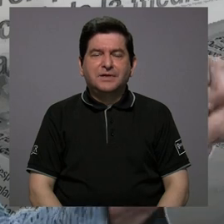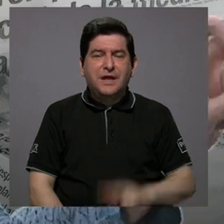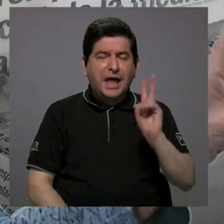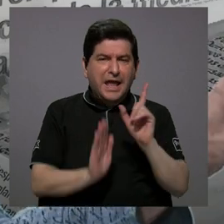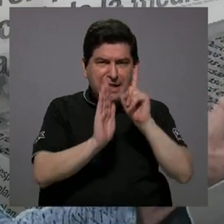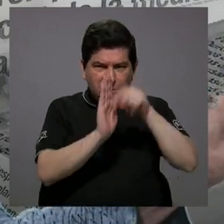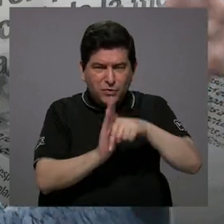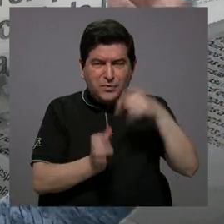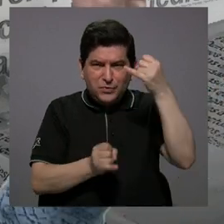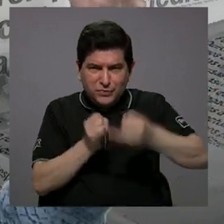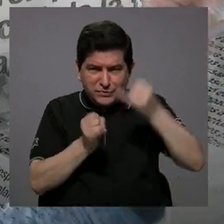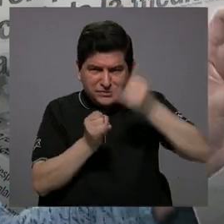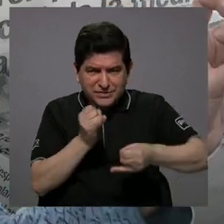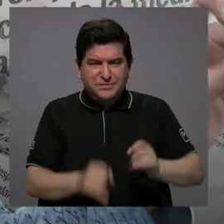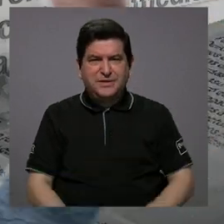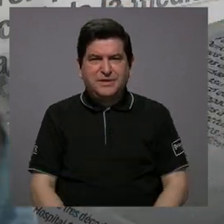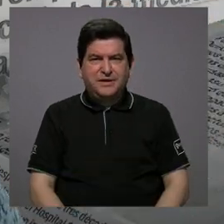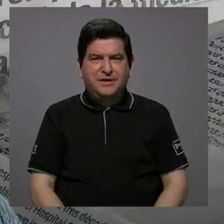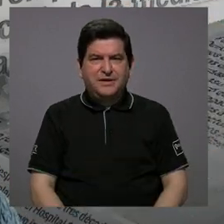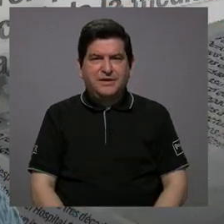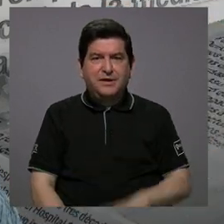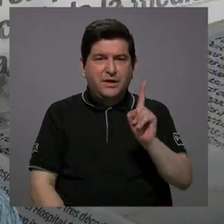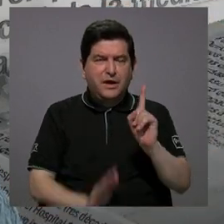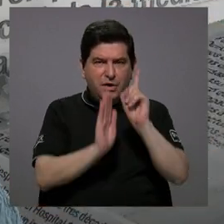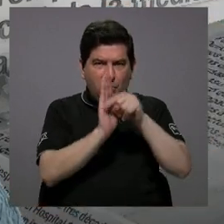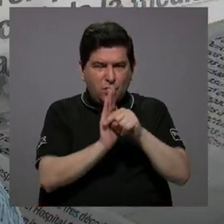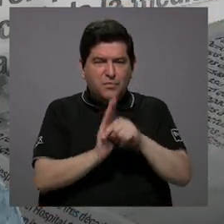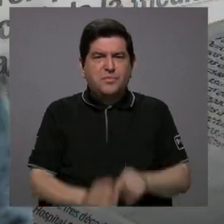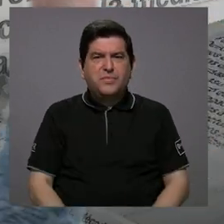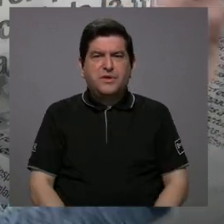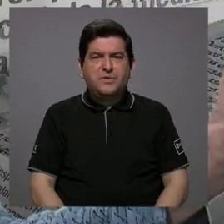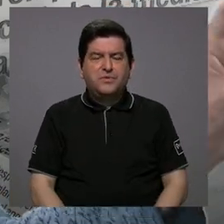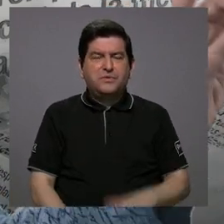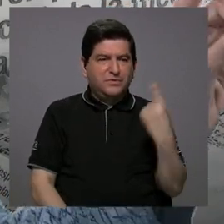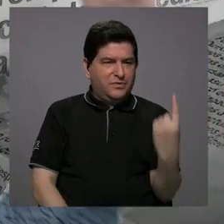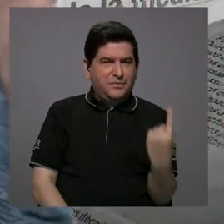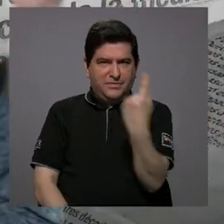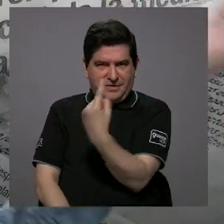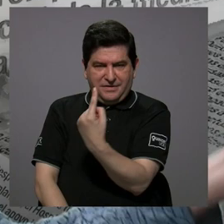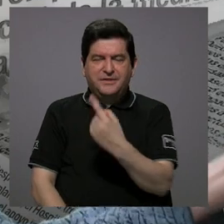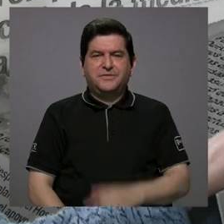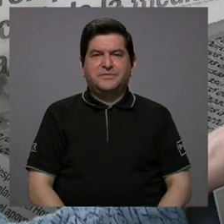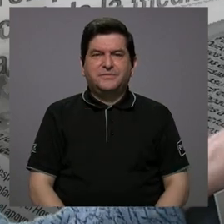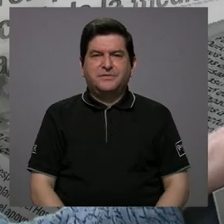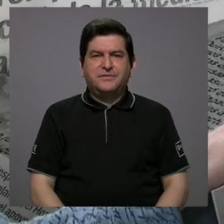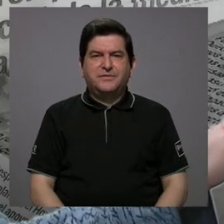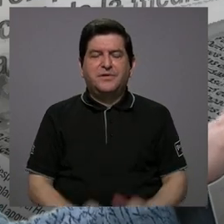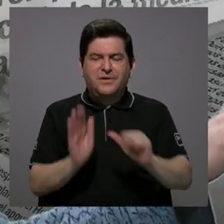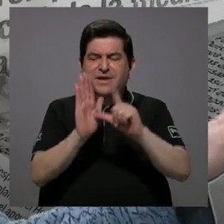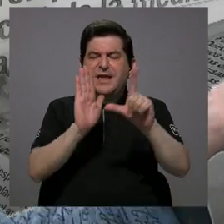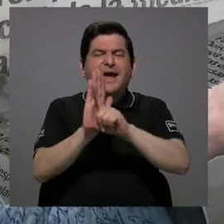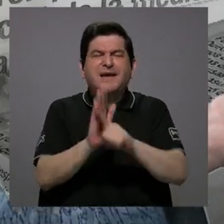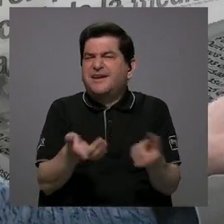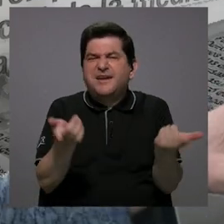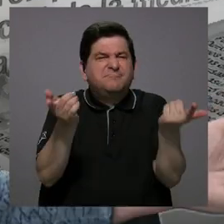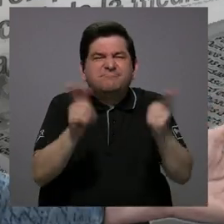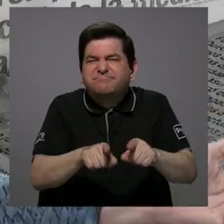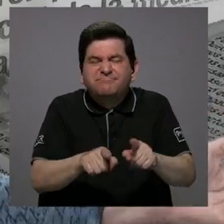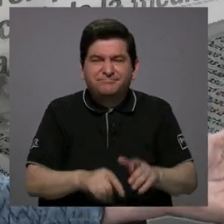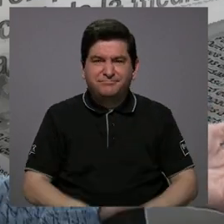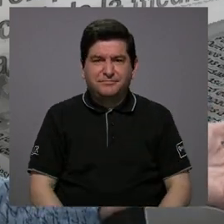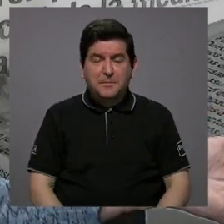quedan dos minutos para finalizar, pero un minuto que le voy a dar a doña Roxana. Y a usted, ¿qué ha pasado con la Asamblea Legislativa que